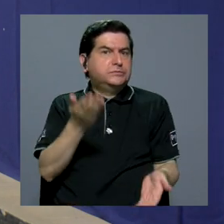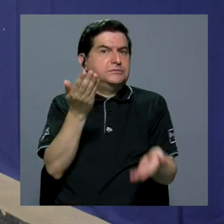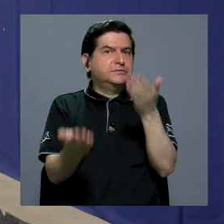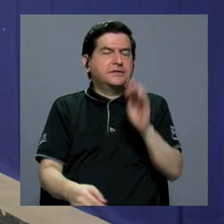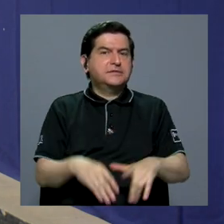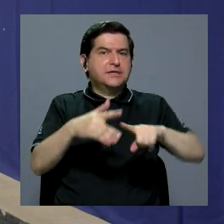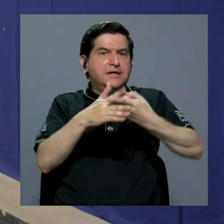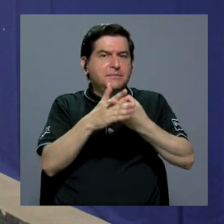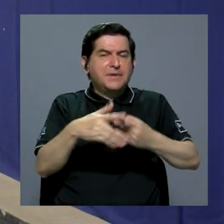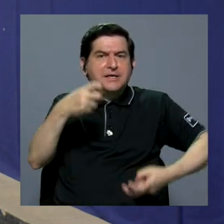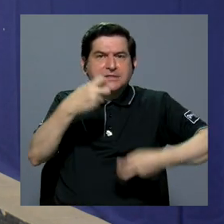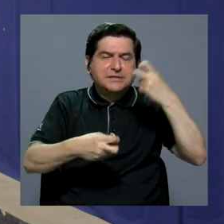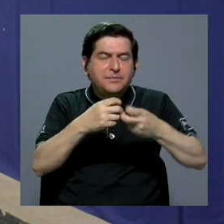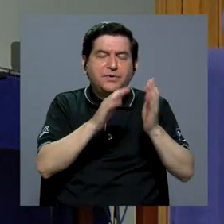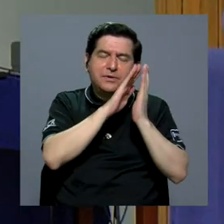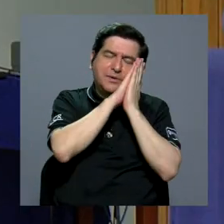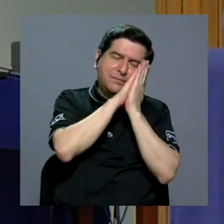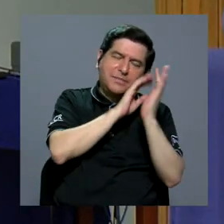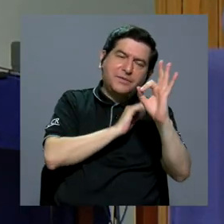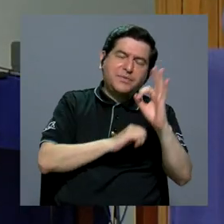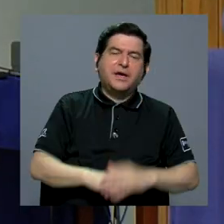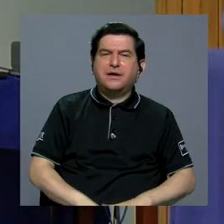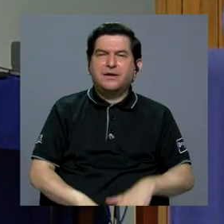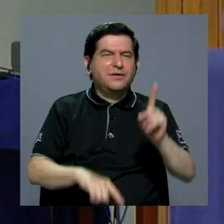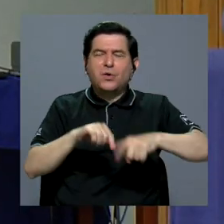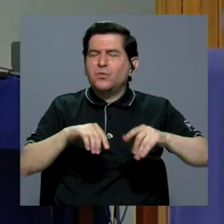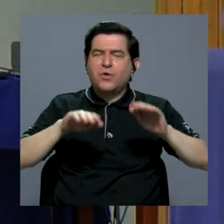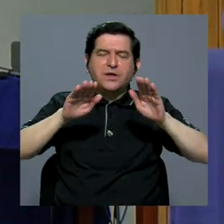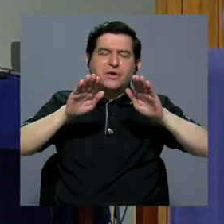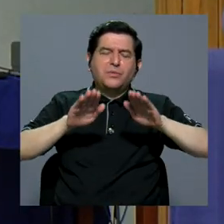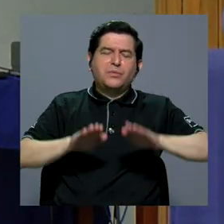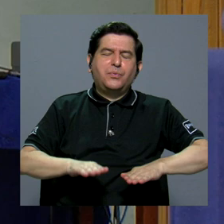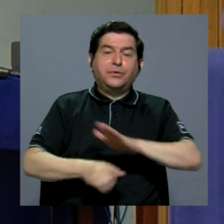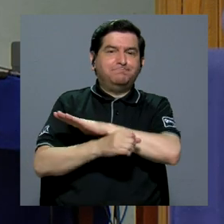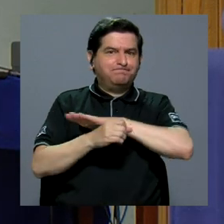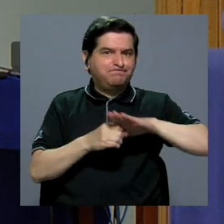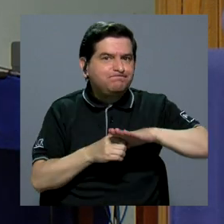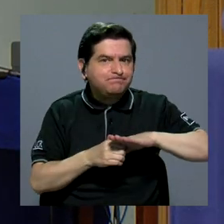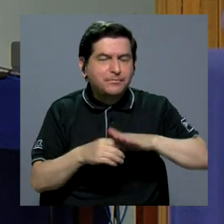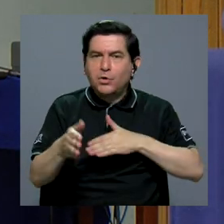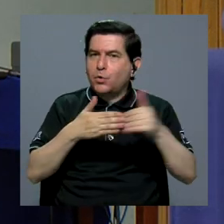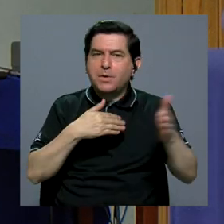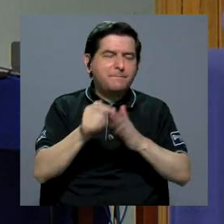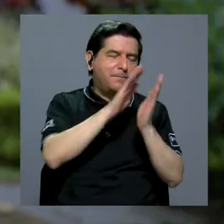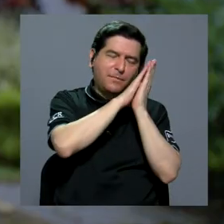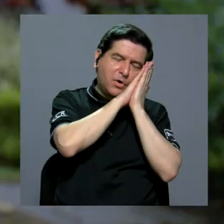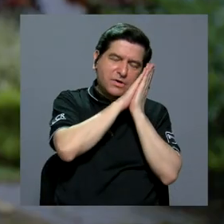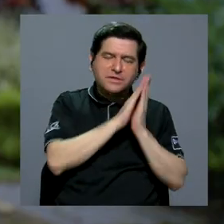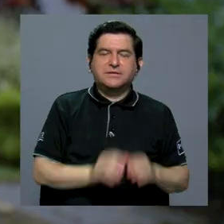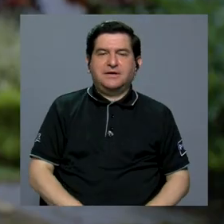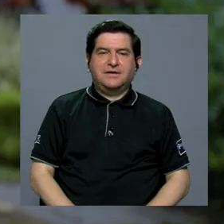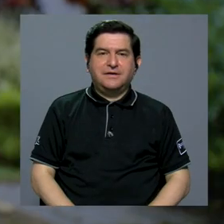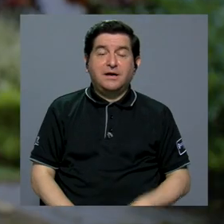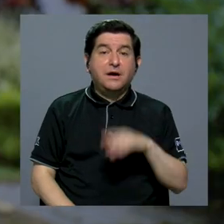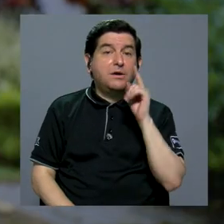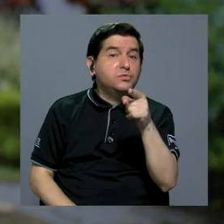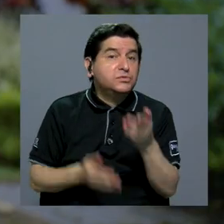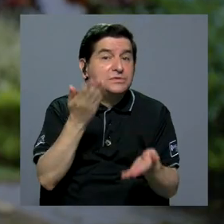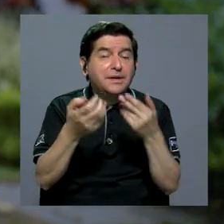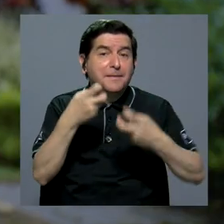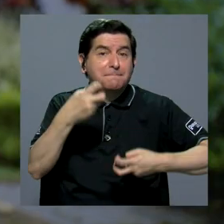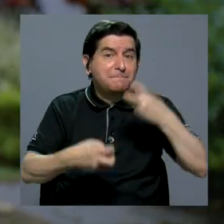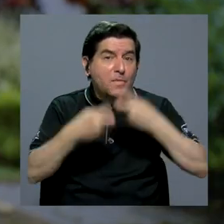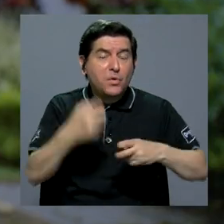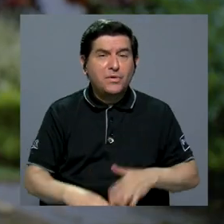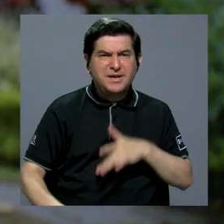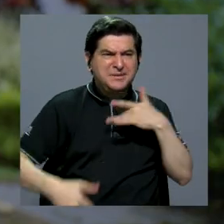empieza a tener dificultad para dormir bien, para descansar, para sentir un descanso pleno, aunque duerma, aunque se acueste. Cuando usted tiene